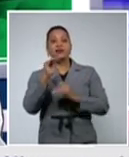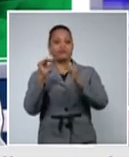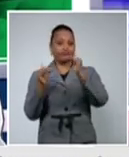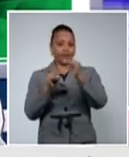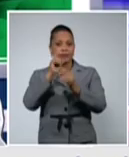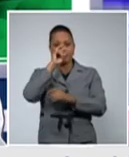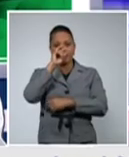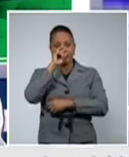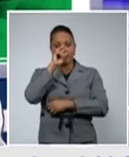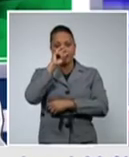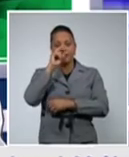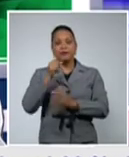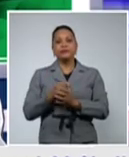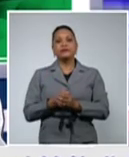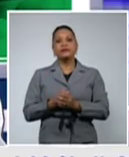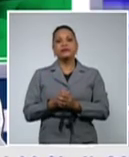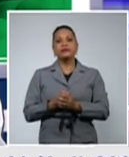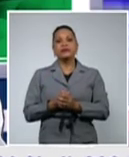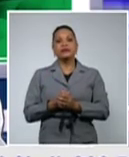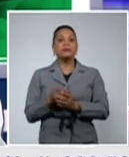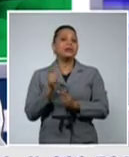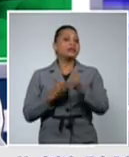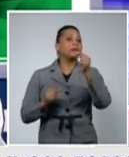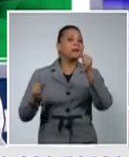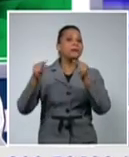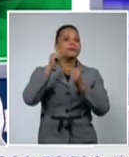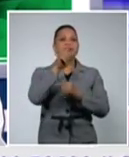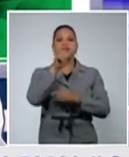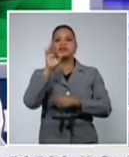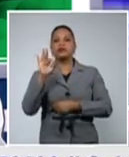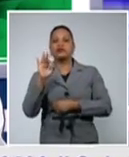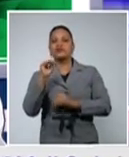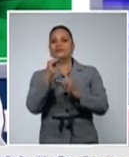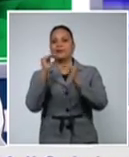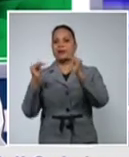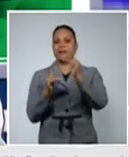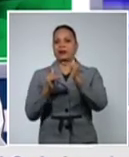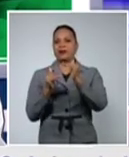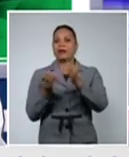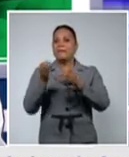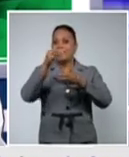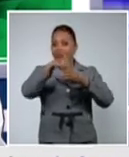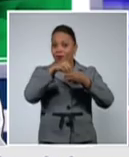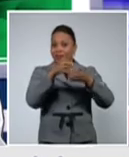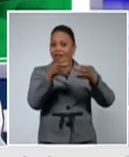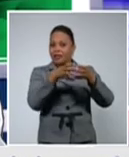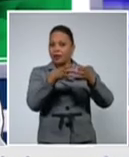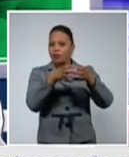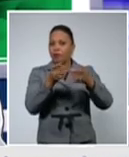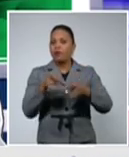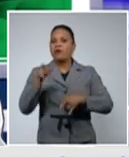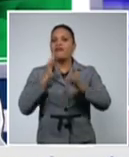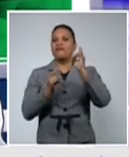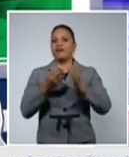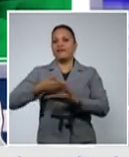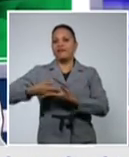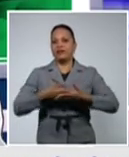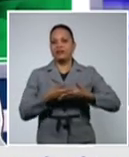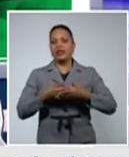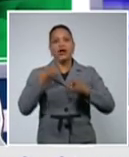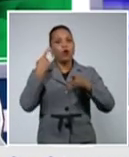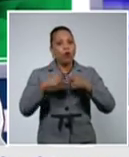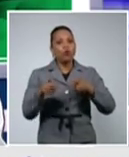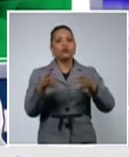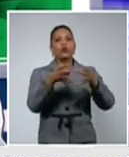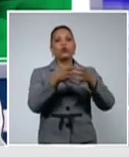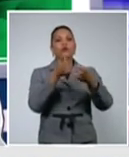todo los de 18 y menos y dentro de ellos los lactantes y el otro es el de 60 y más años por lo que nuestra